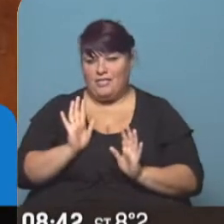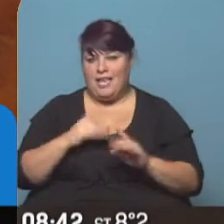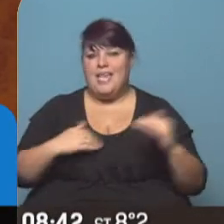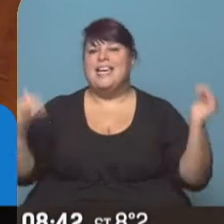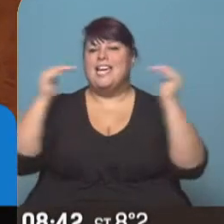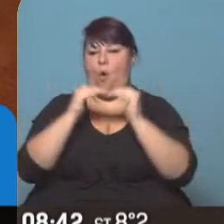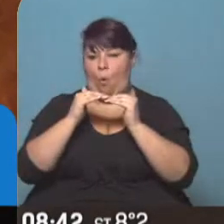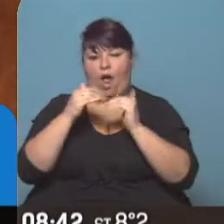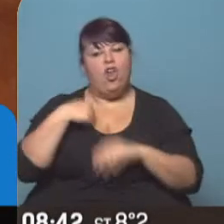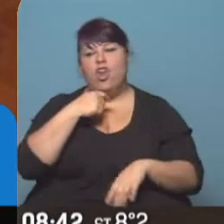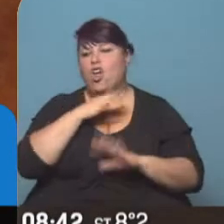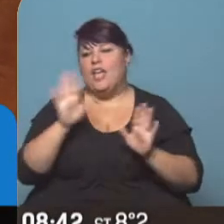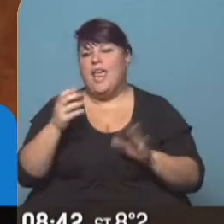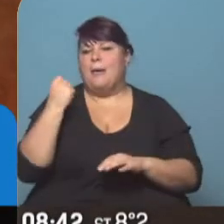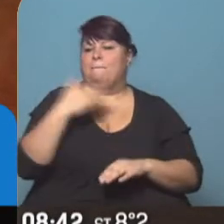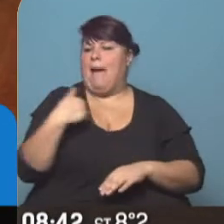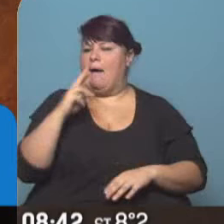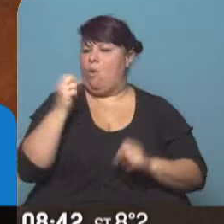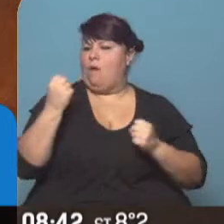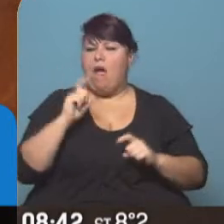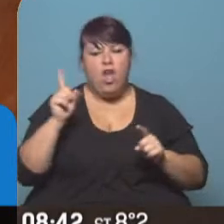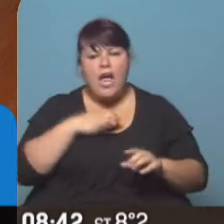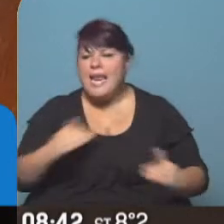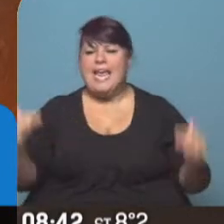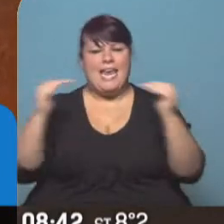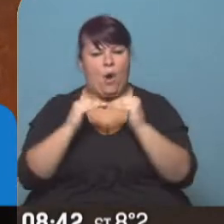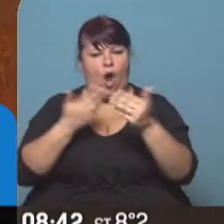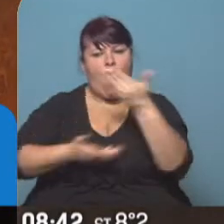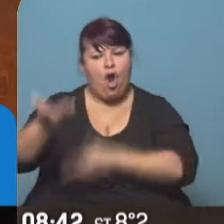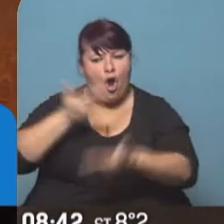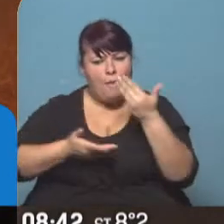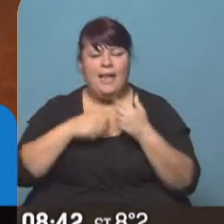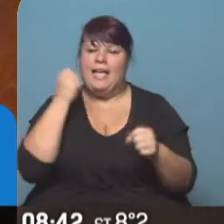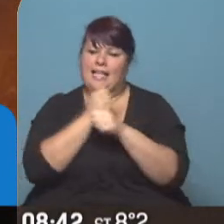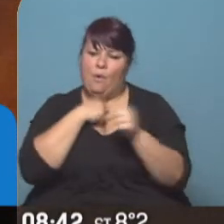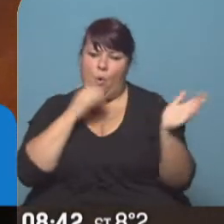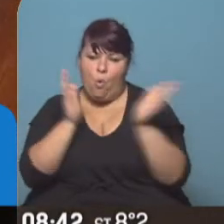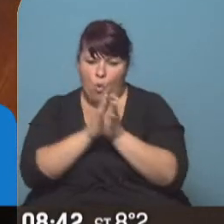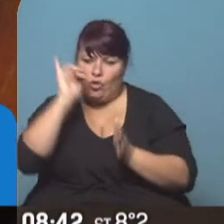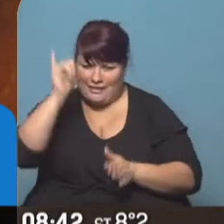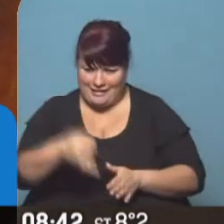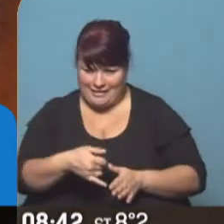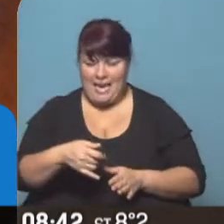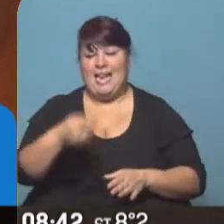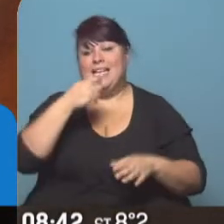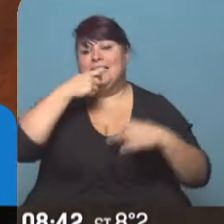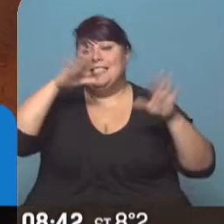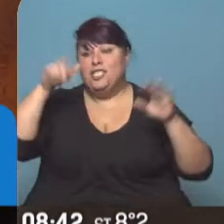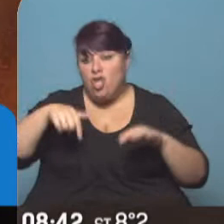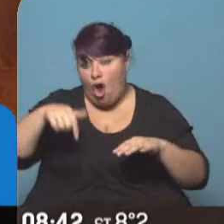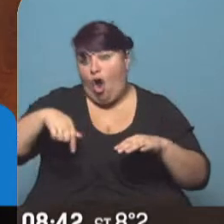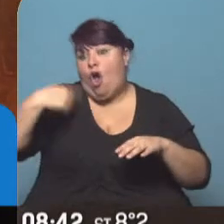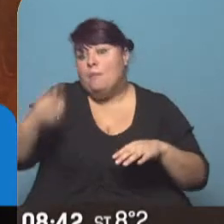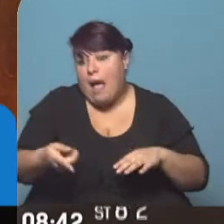paridad. Nosotros no queremos matriarcados, queremos paridad, queremos compartir, queremos trabajar juntos y si hoy y